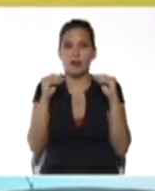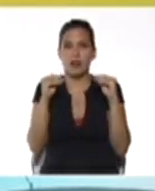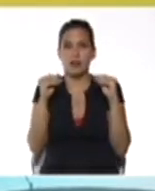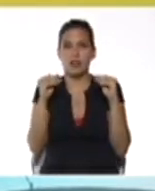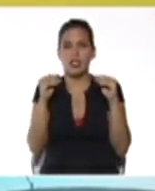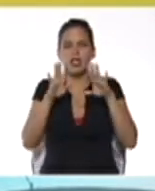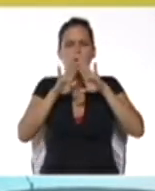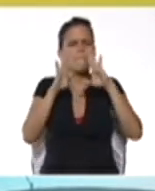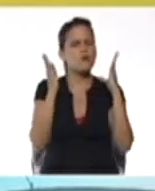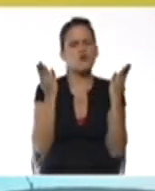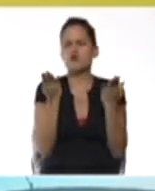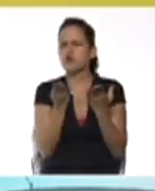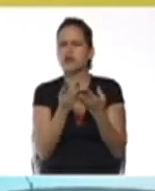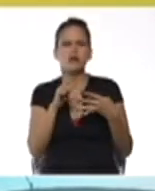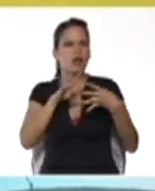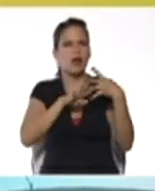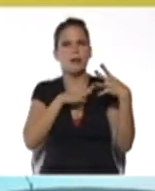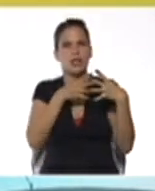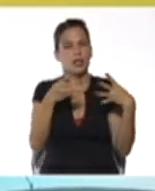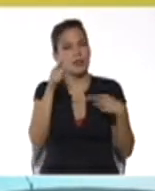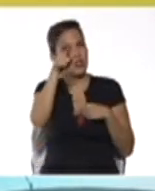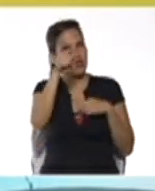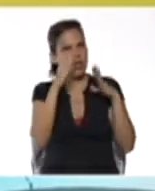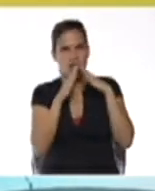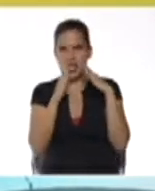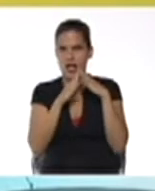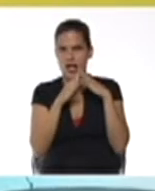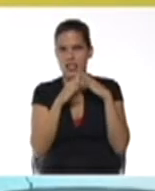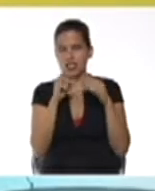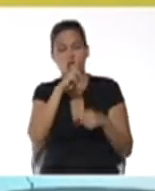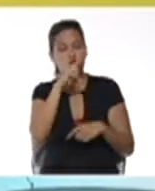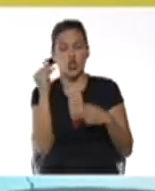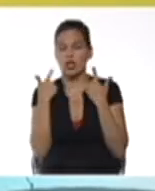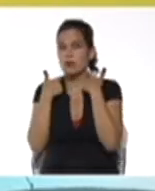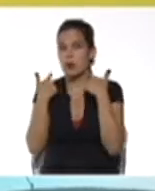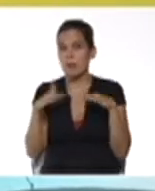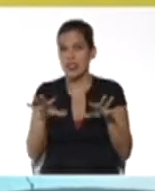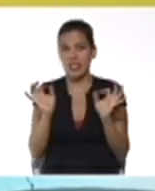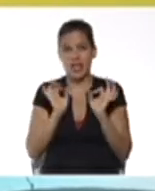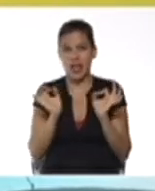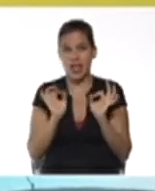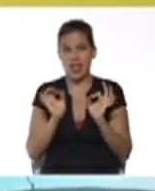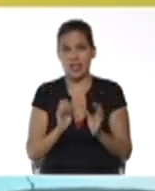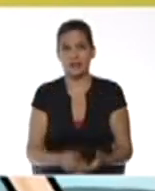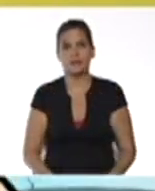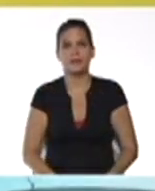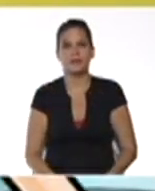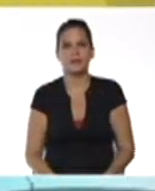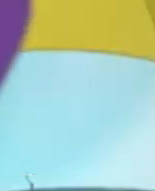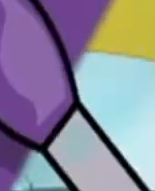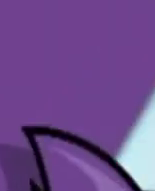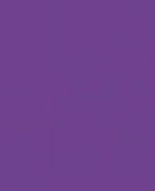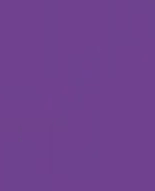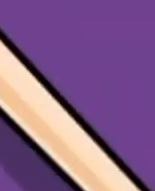maravilloso mundo de las matemáticas y ustedes en casa no se pueden perder ni un detalle. Bienvenido, profesor.